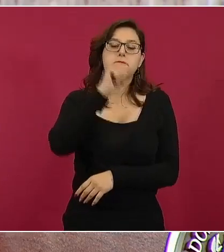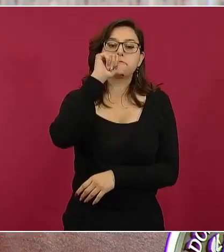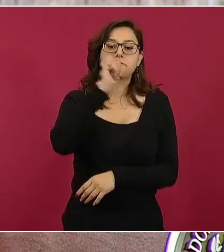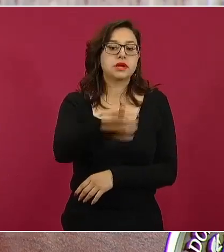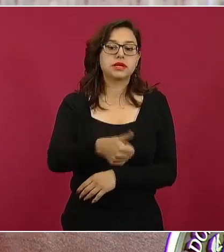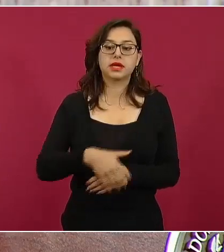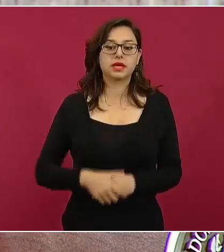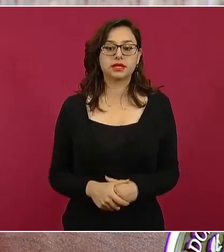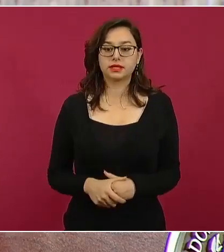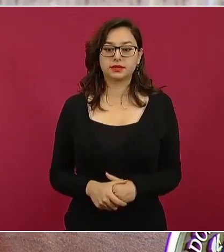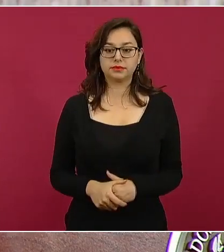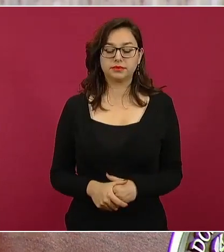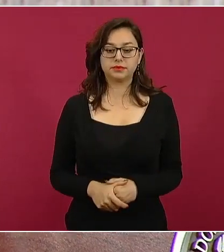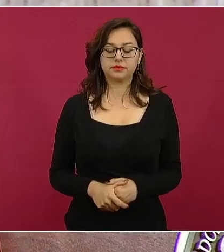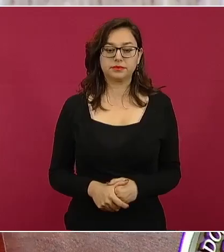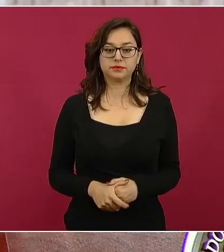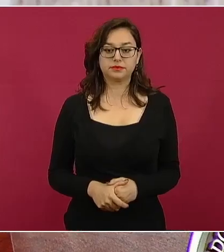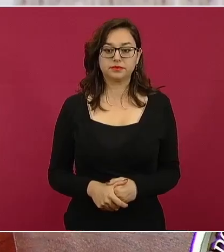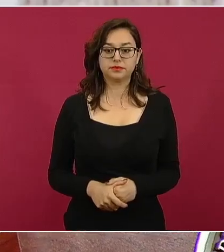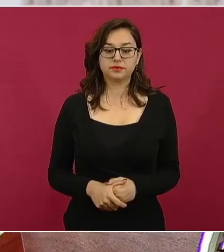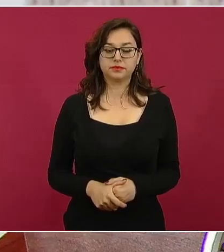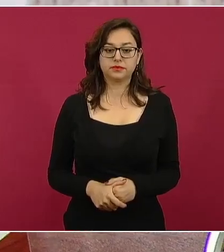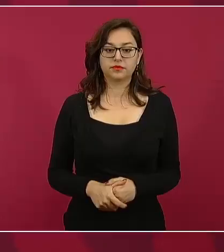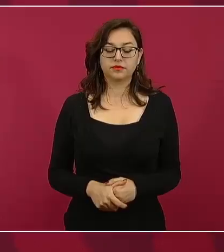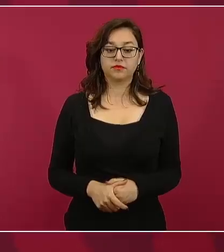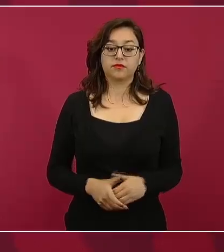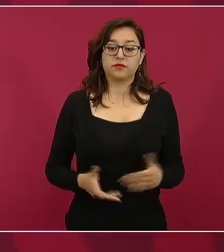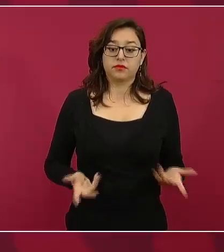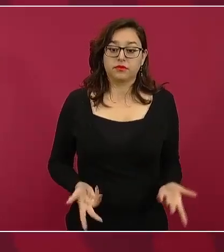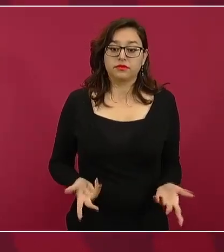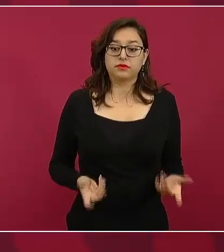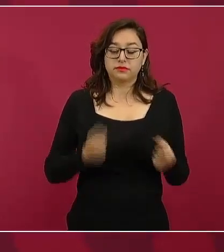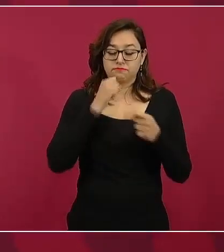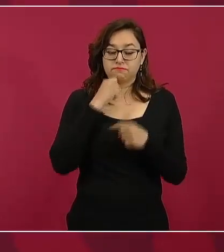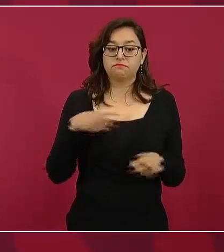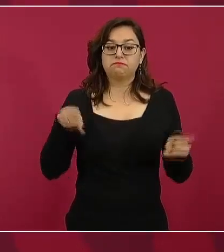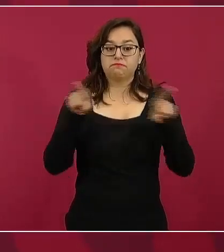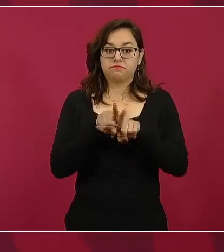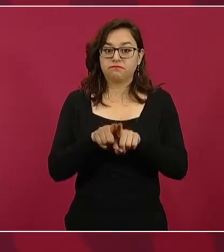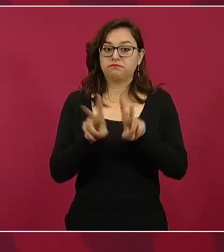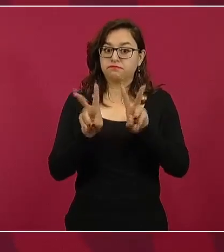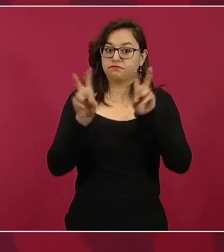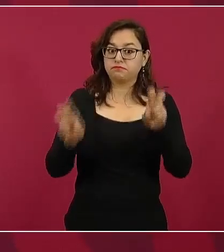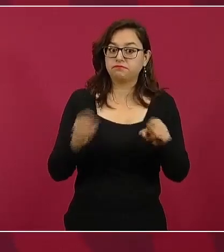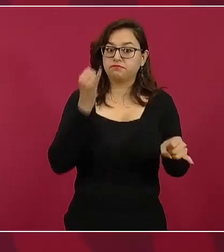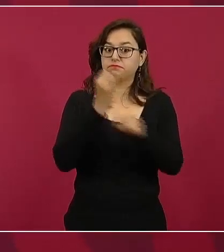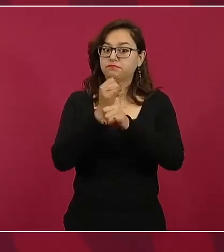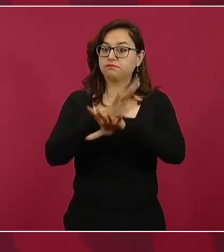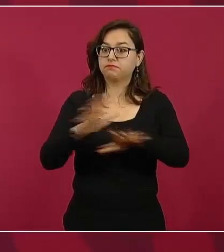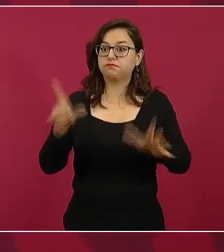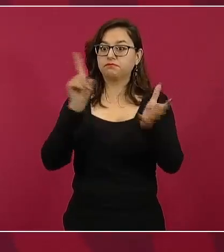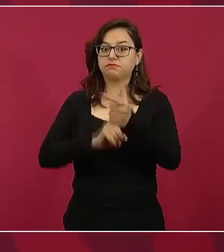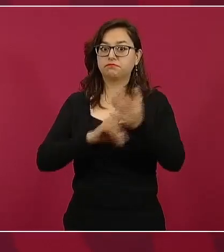el que haya censura en medios de información,